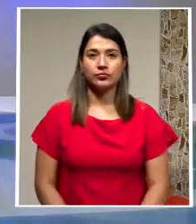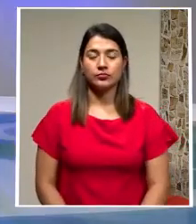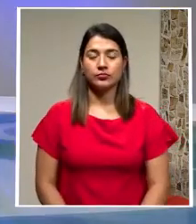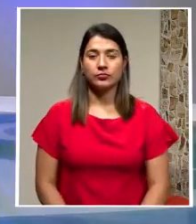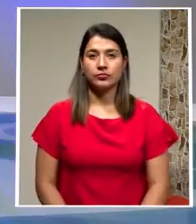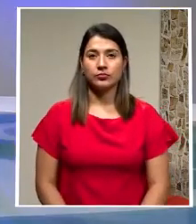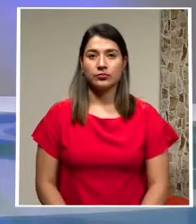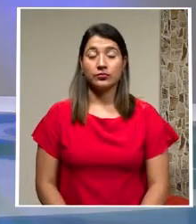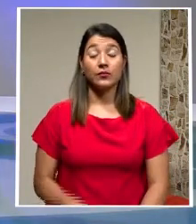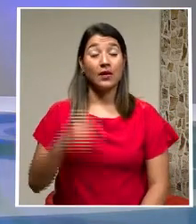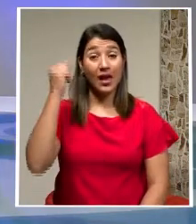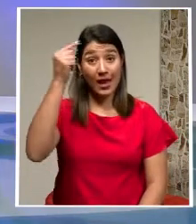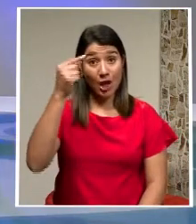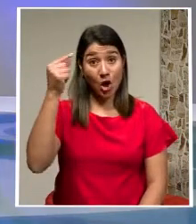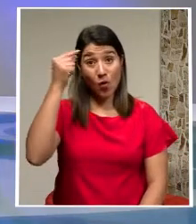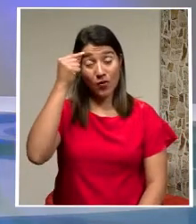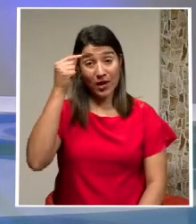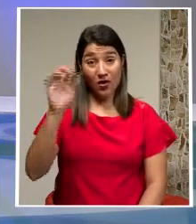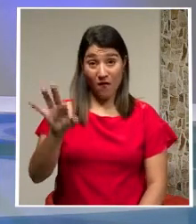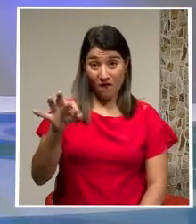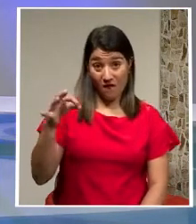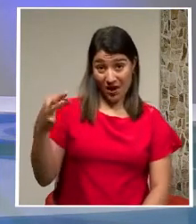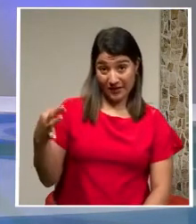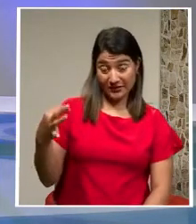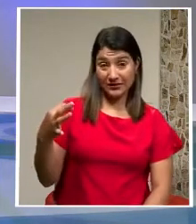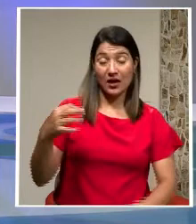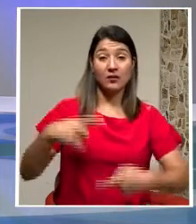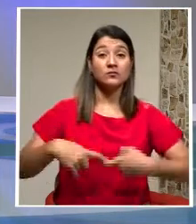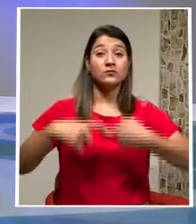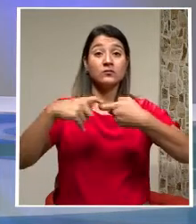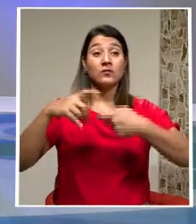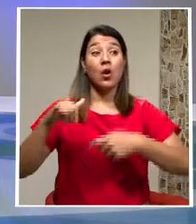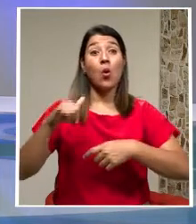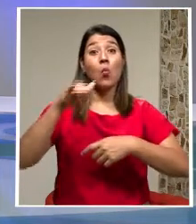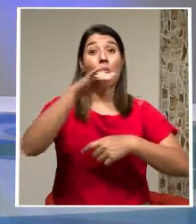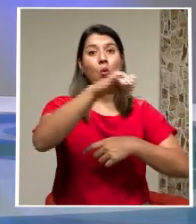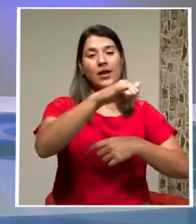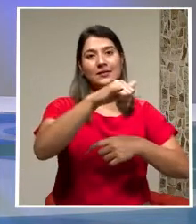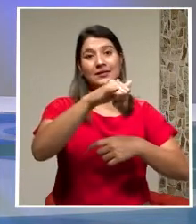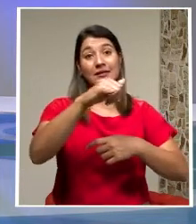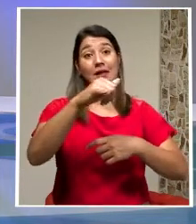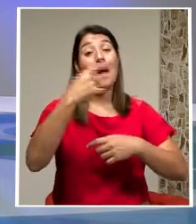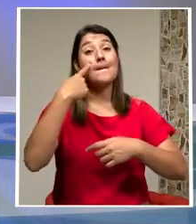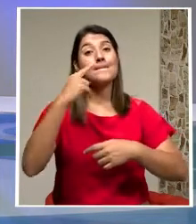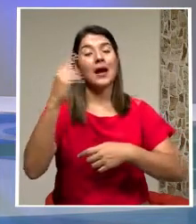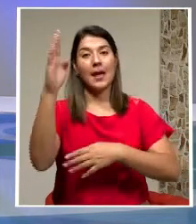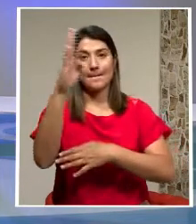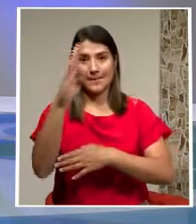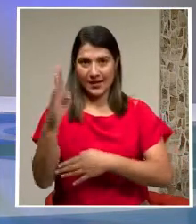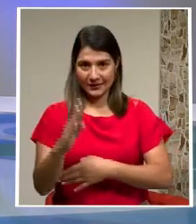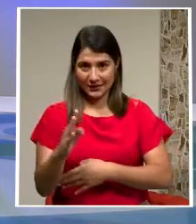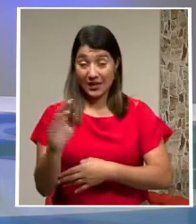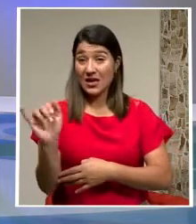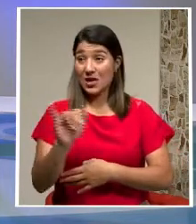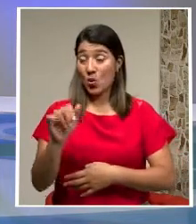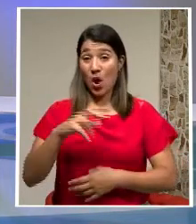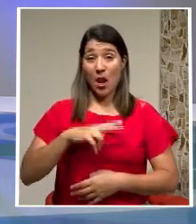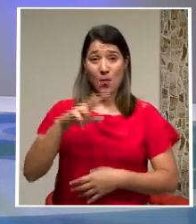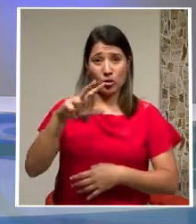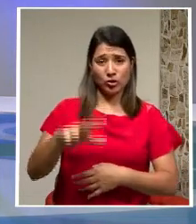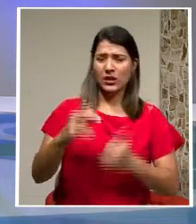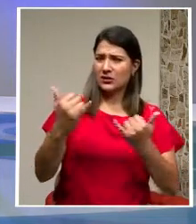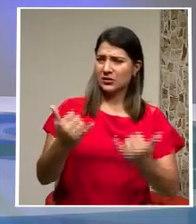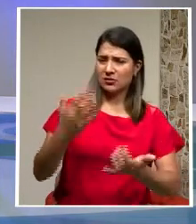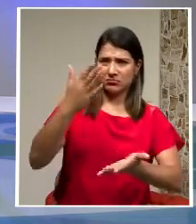El gobierno francés Suspende Los vuelos Con Brasil Siguiendo la senda De Portugal Que ya Ha detenido Las